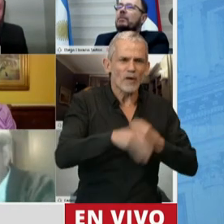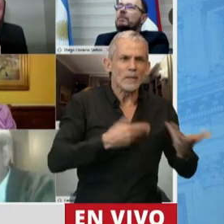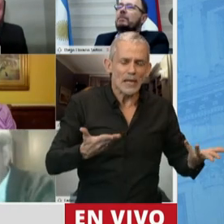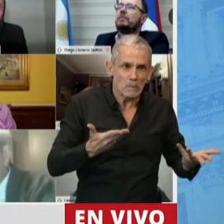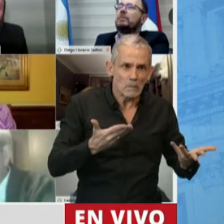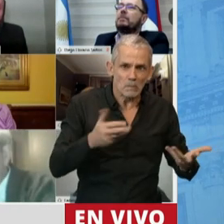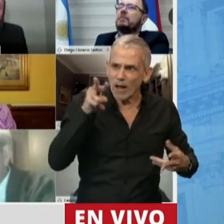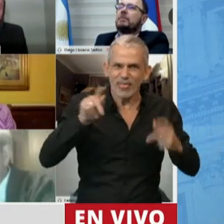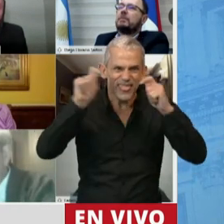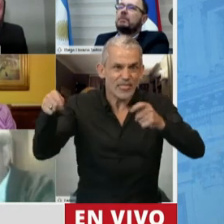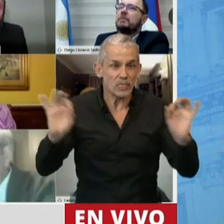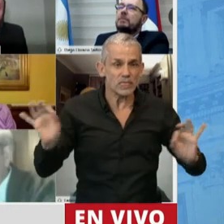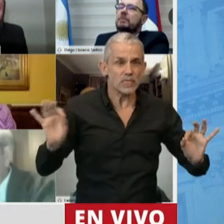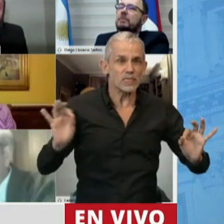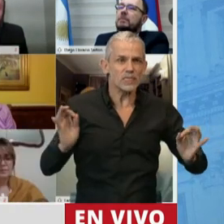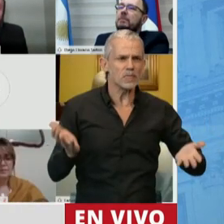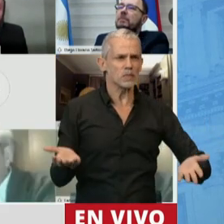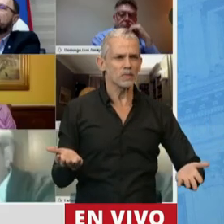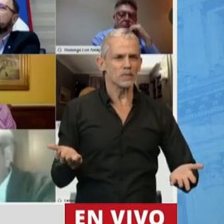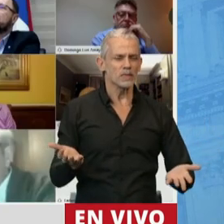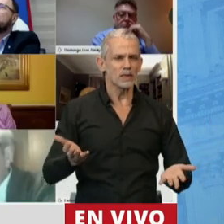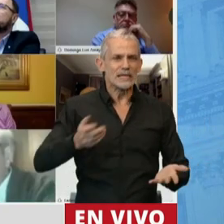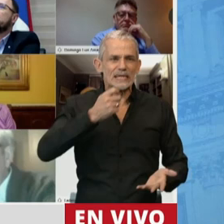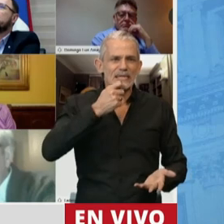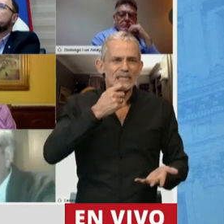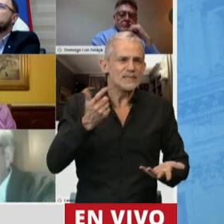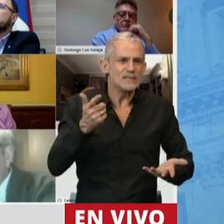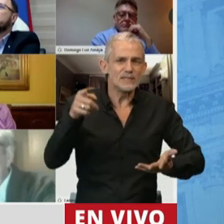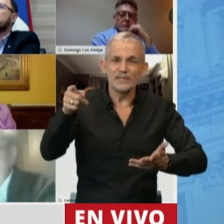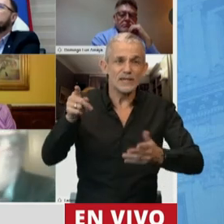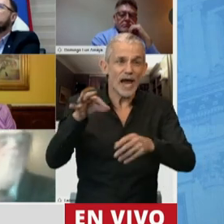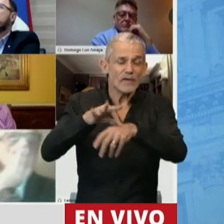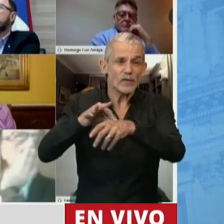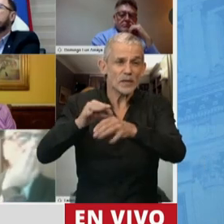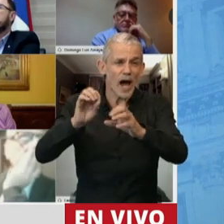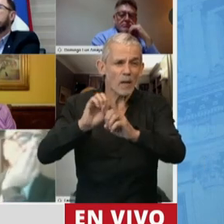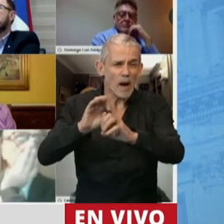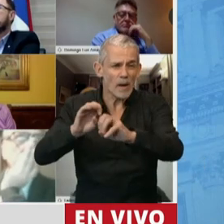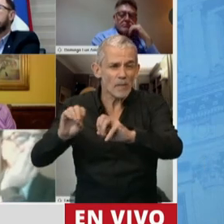no se lo puede ver y si no puede superar la enfermedad,